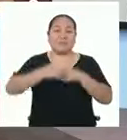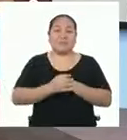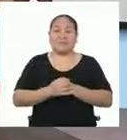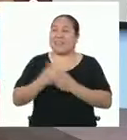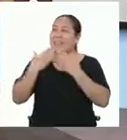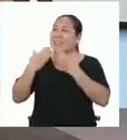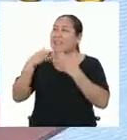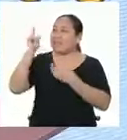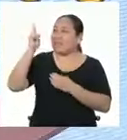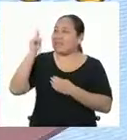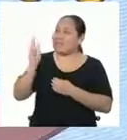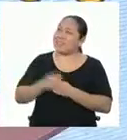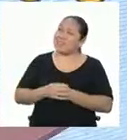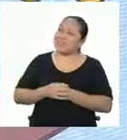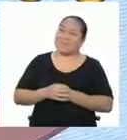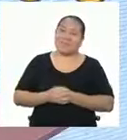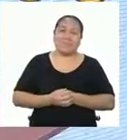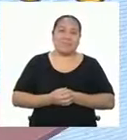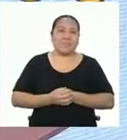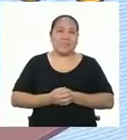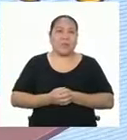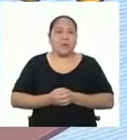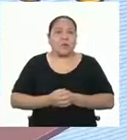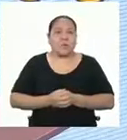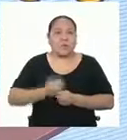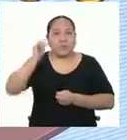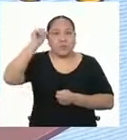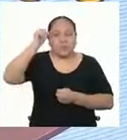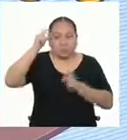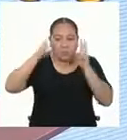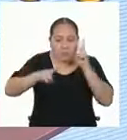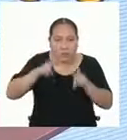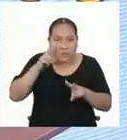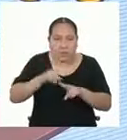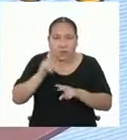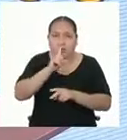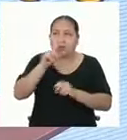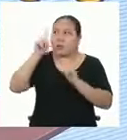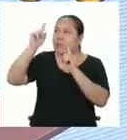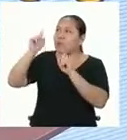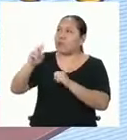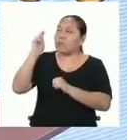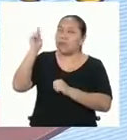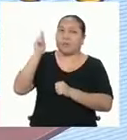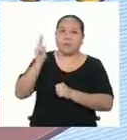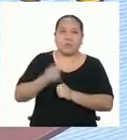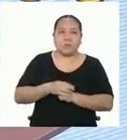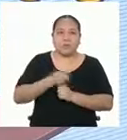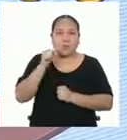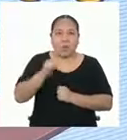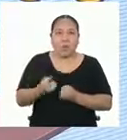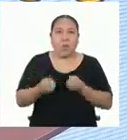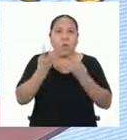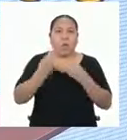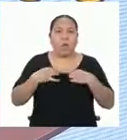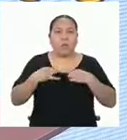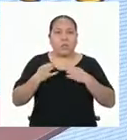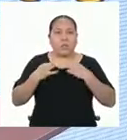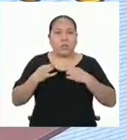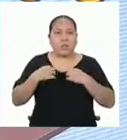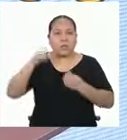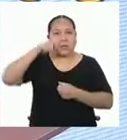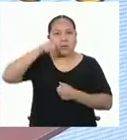Muchas gracias, profesor. Hasta pronto. Uy, me acabo de dar cuenta que no le pregunté al profesor sobre la cantidad de tela